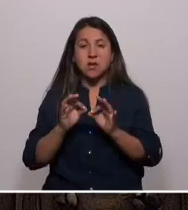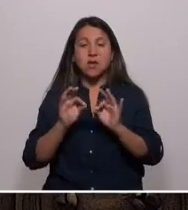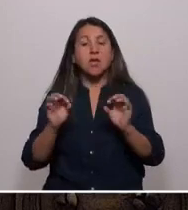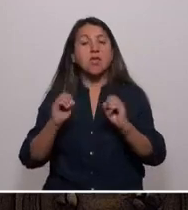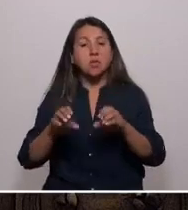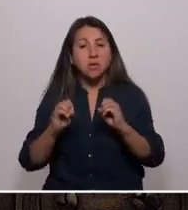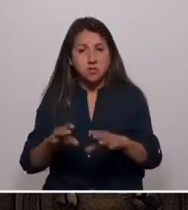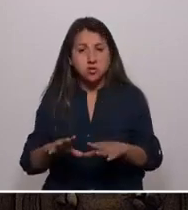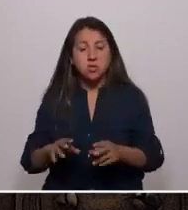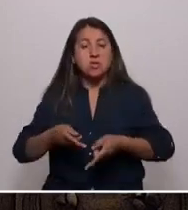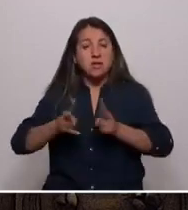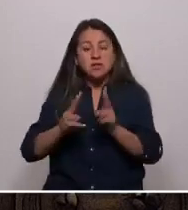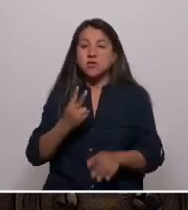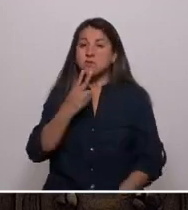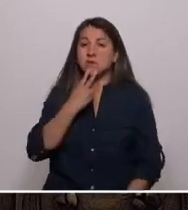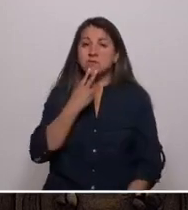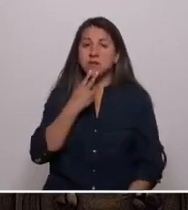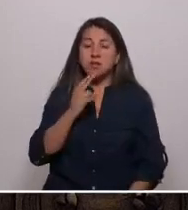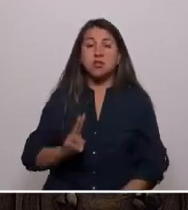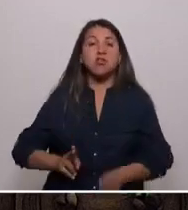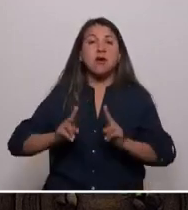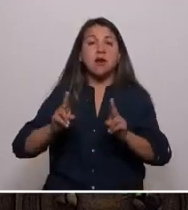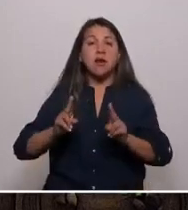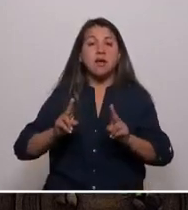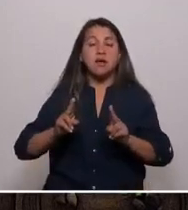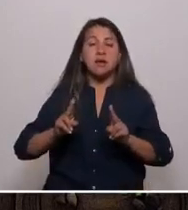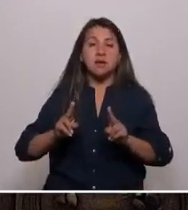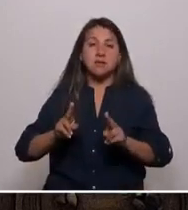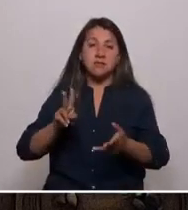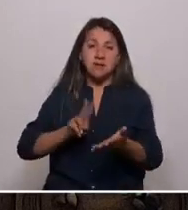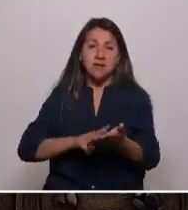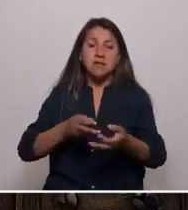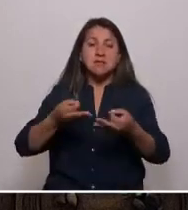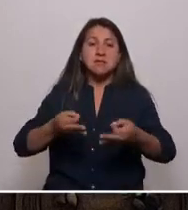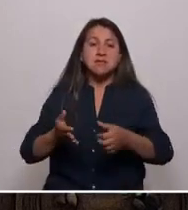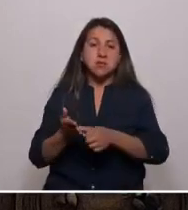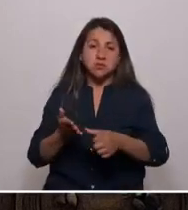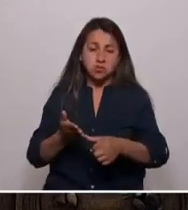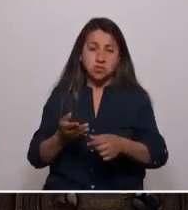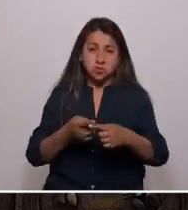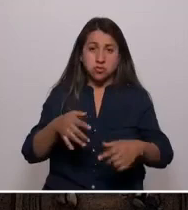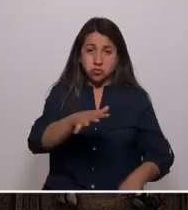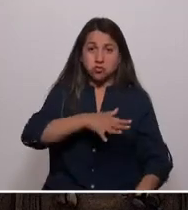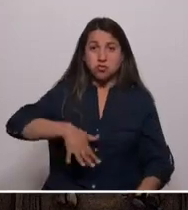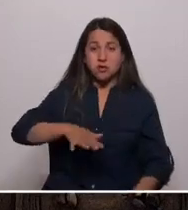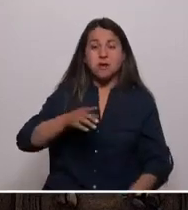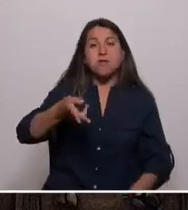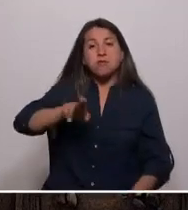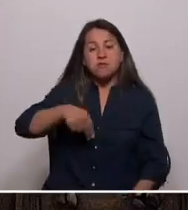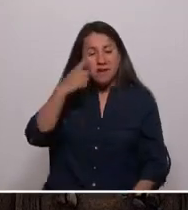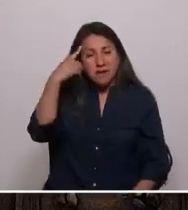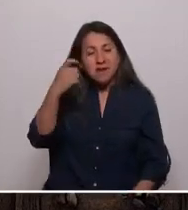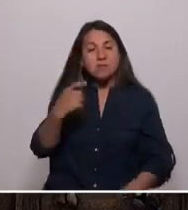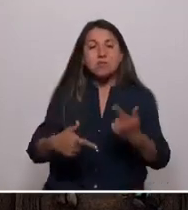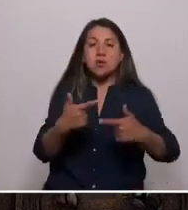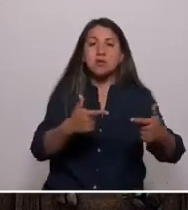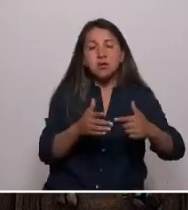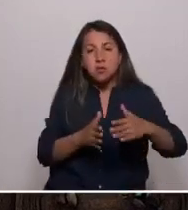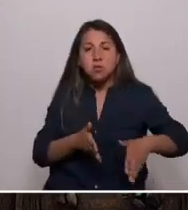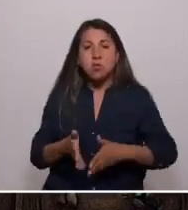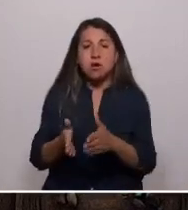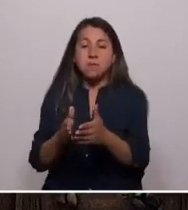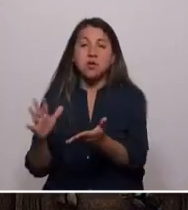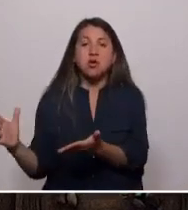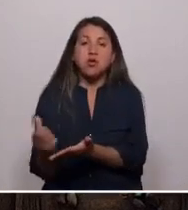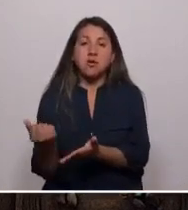vivienda y establezca por fin una verdadera seguridad social. Un Chile que vuelva a creer en la política como el camino para lograr la materialización